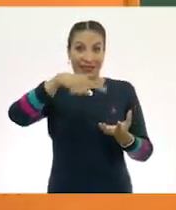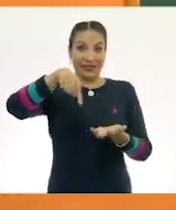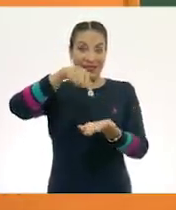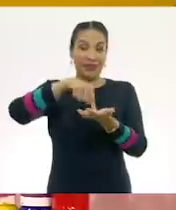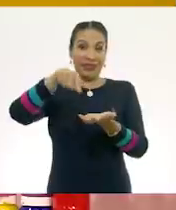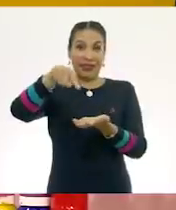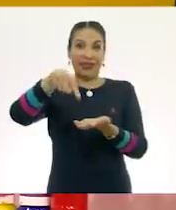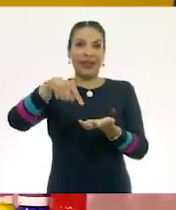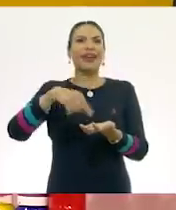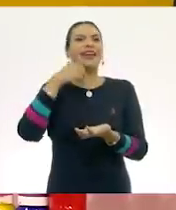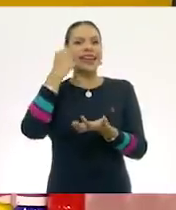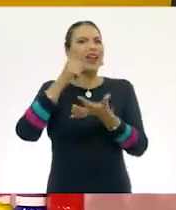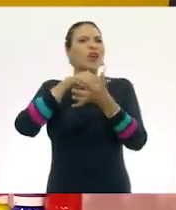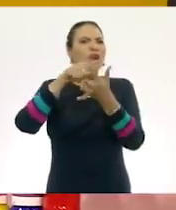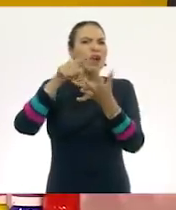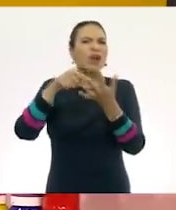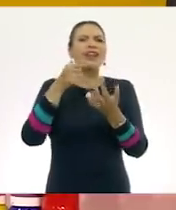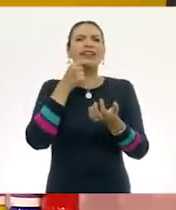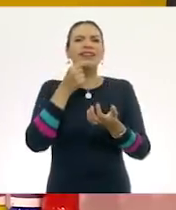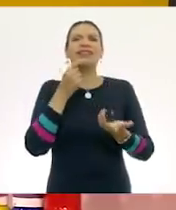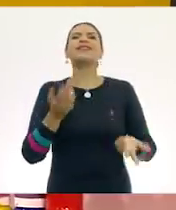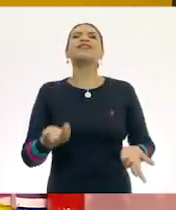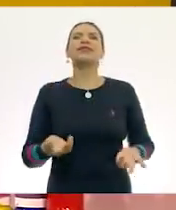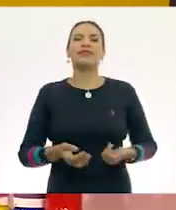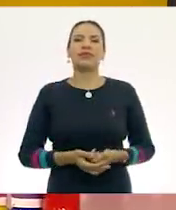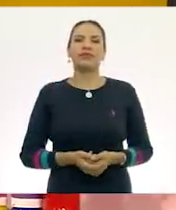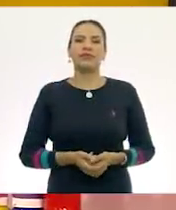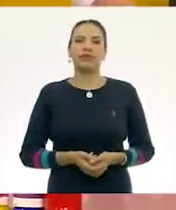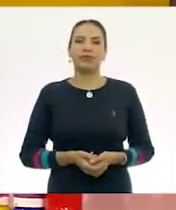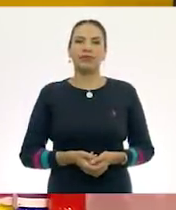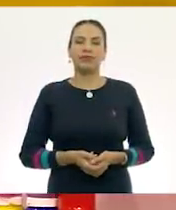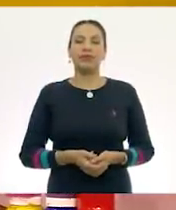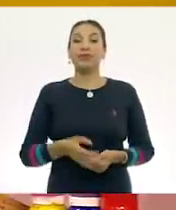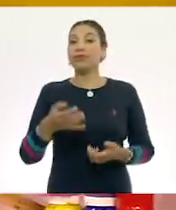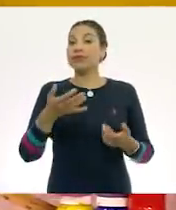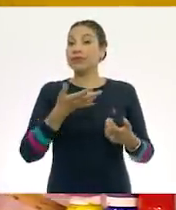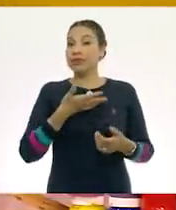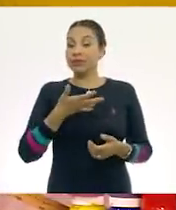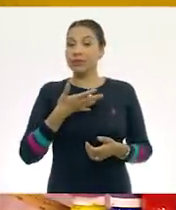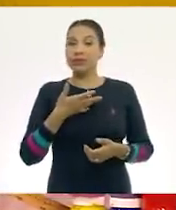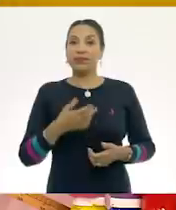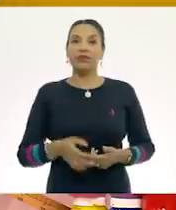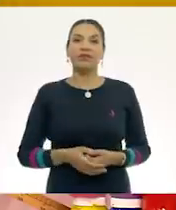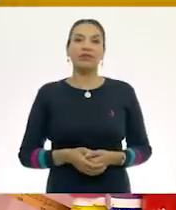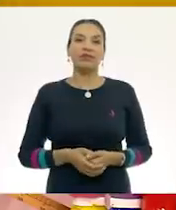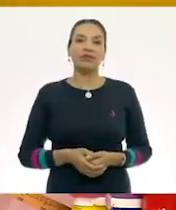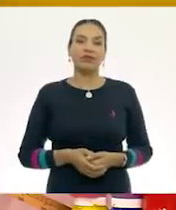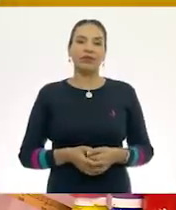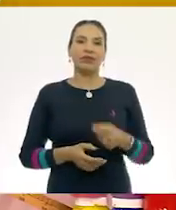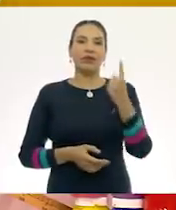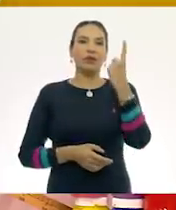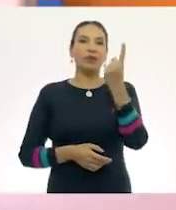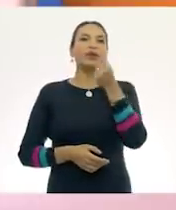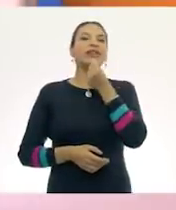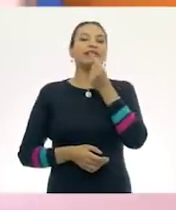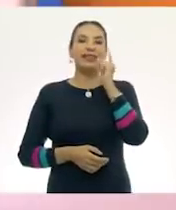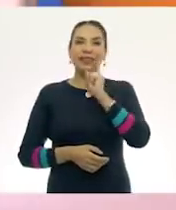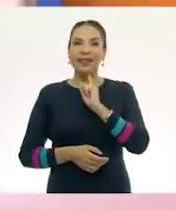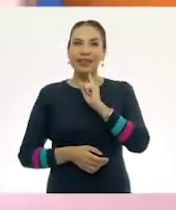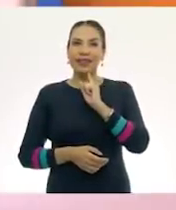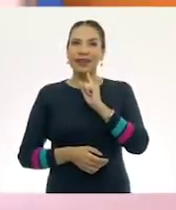¿Me ayudas contando a los niños? ¡Sí! Entonces tenemos una niña,